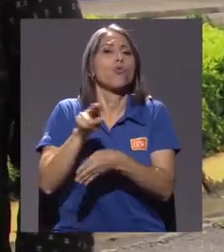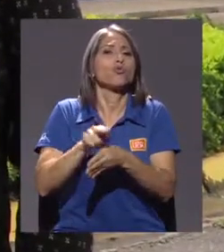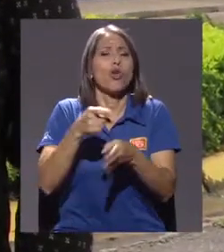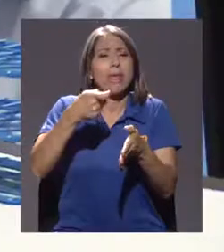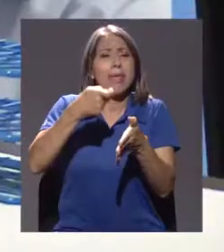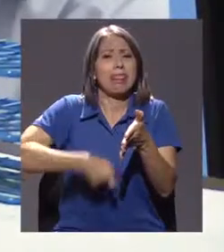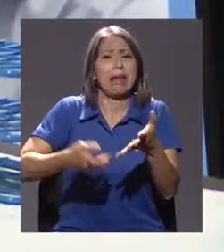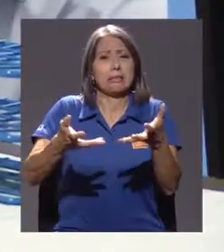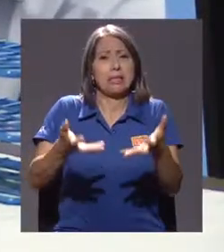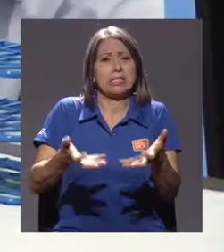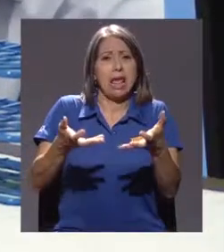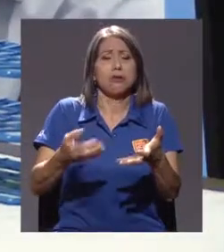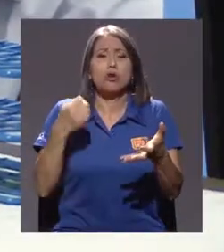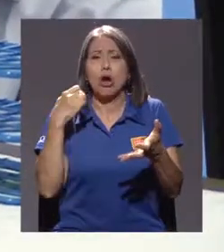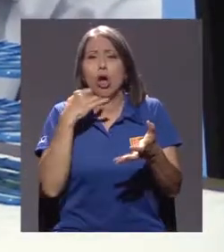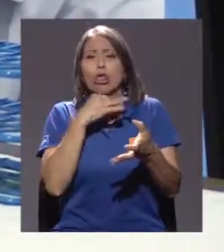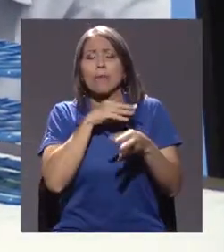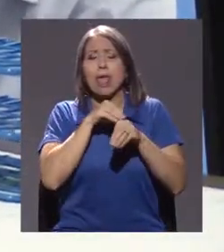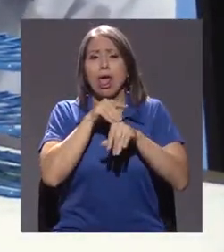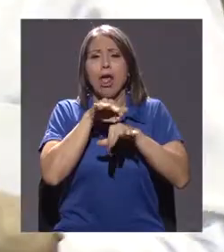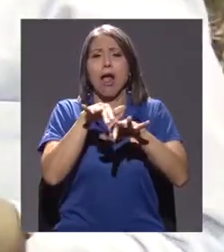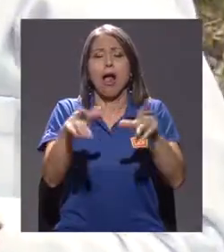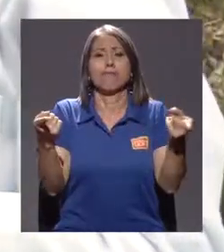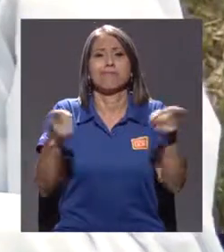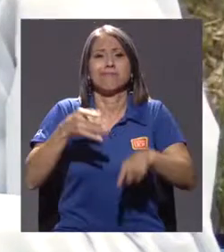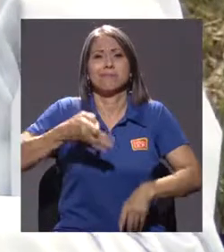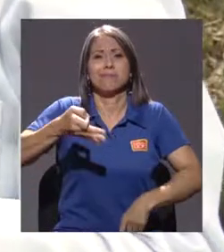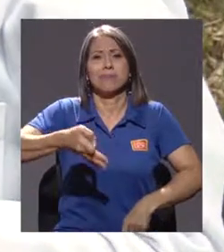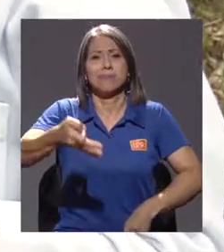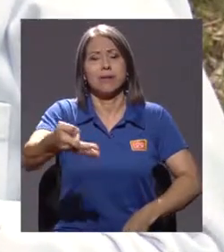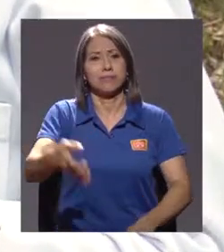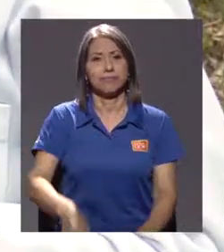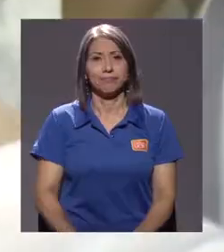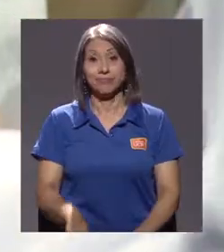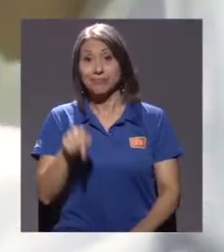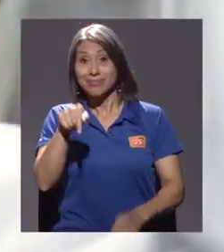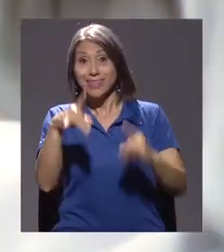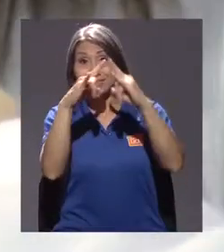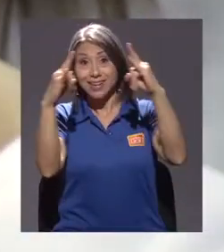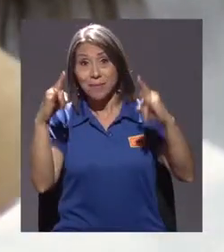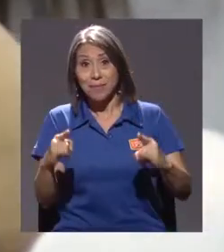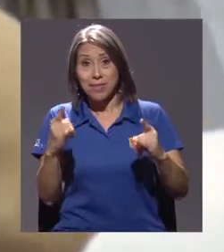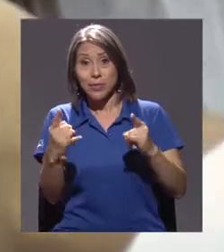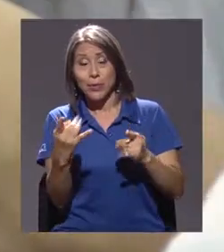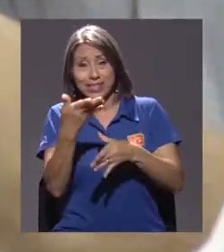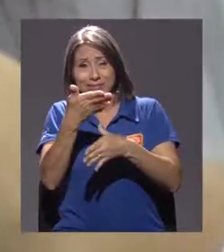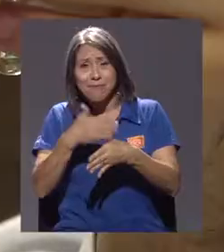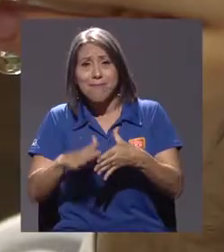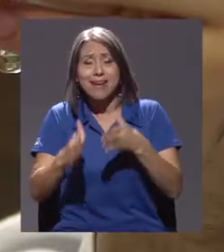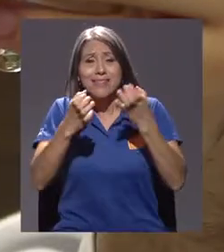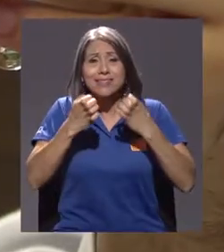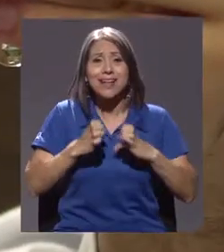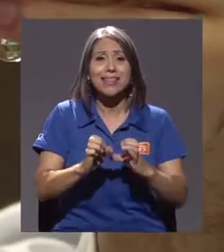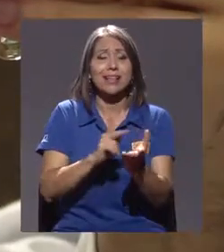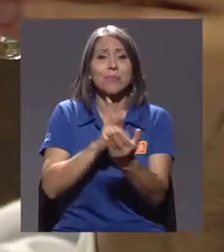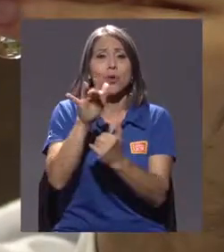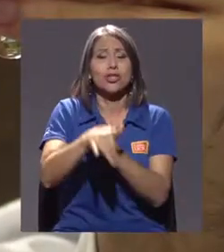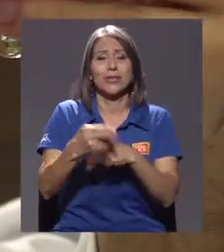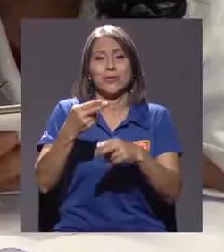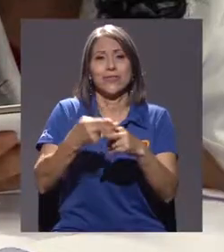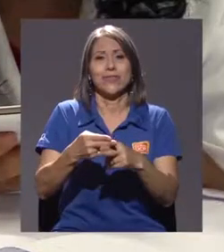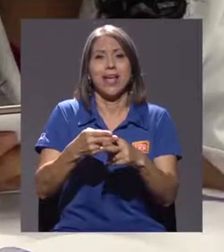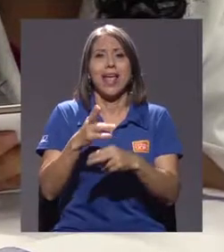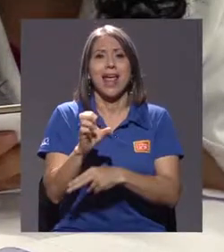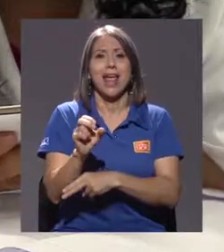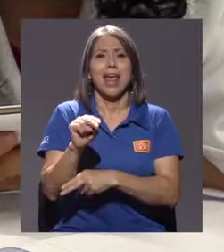contaminantes que están al acceso de nuestra cotidianidad. Este campamento es parte de las estrategias del proyecto Enlace